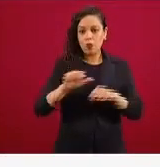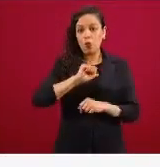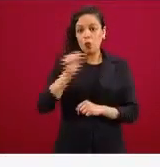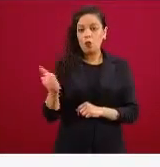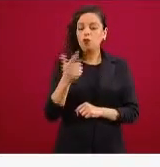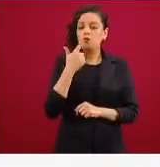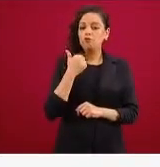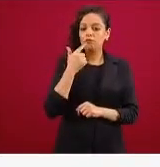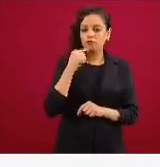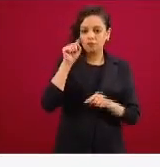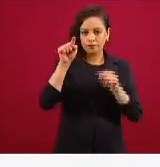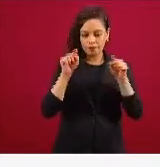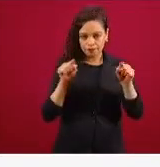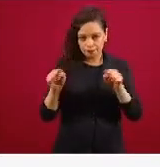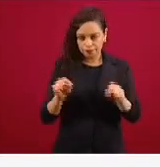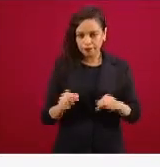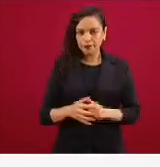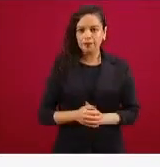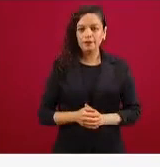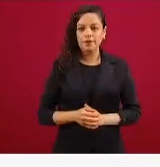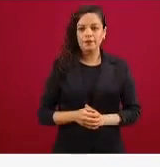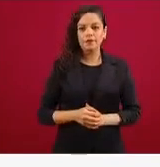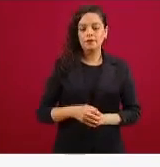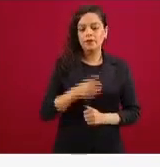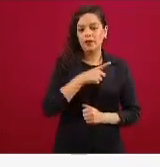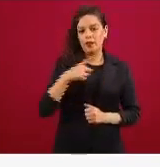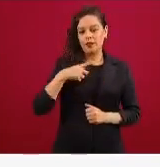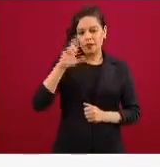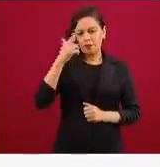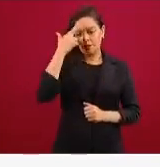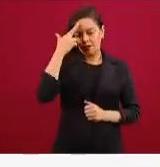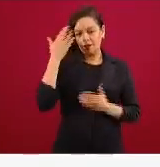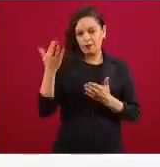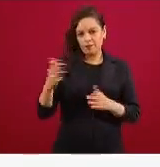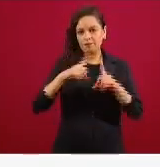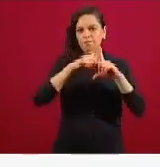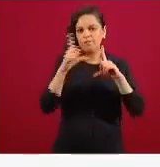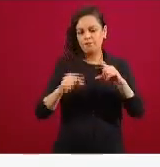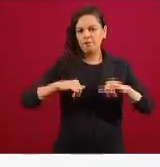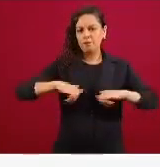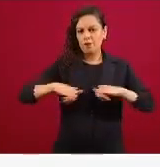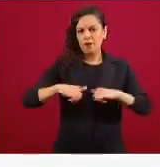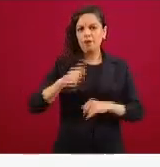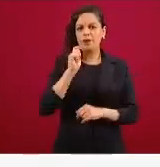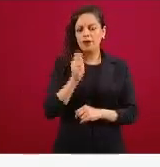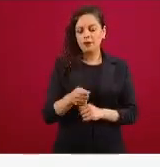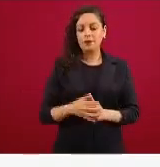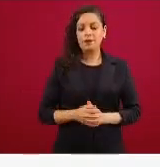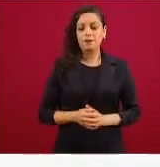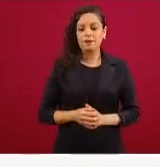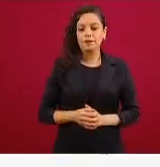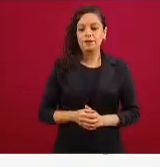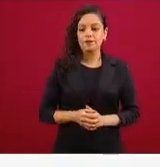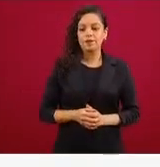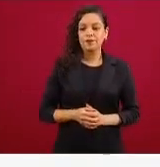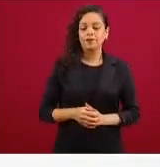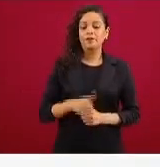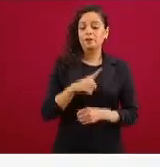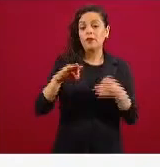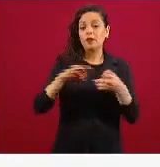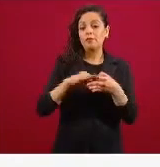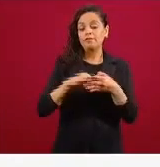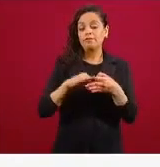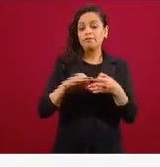significa, lo hemos dicho, pero lo recordamos para quien no haya visto el mapa. Esta es la escala de la frecuencia de casos que se